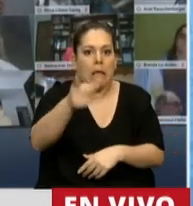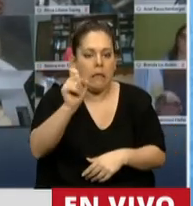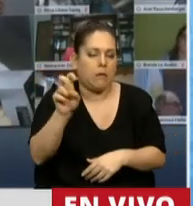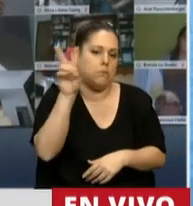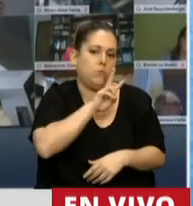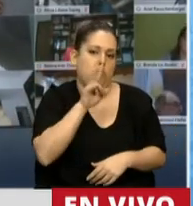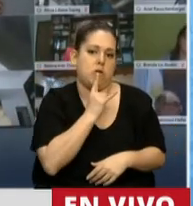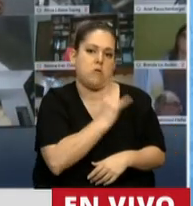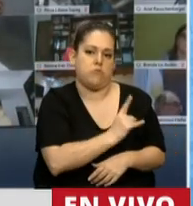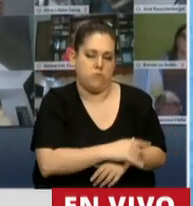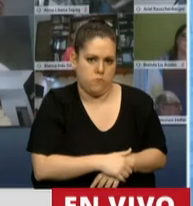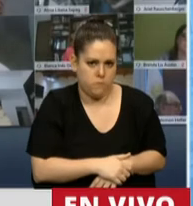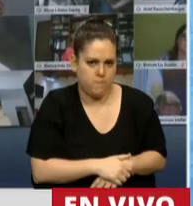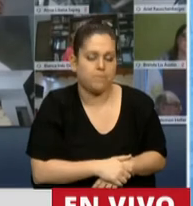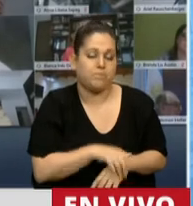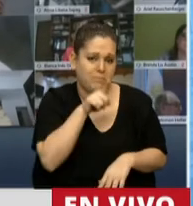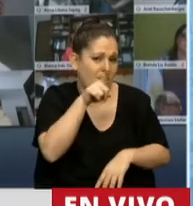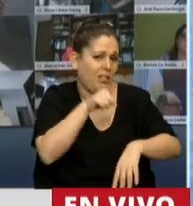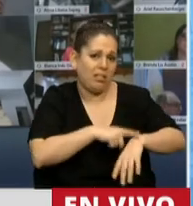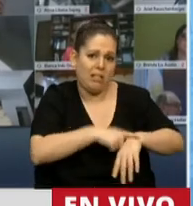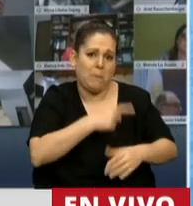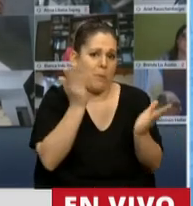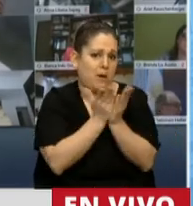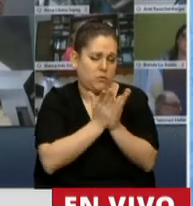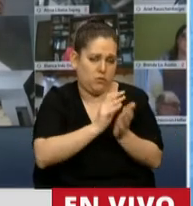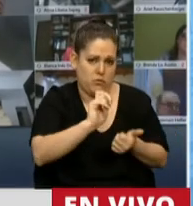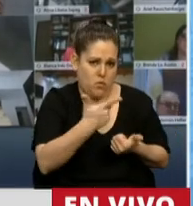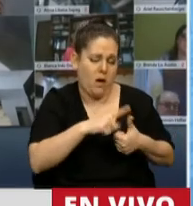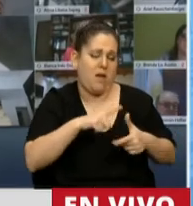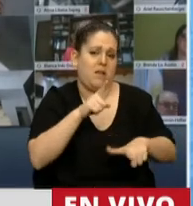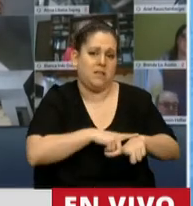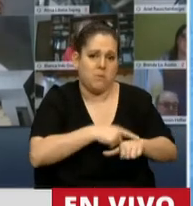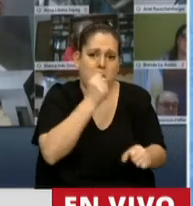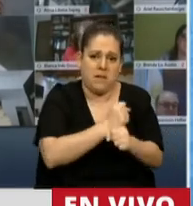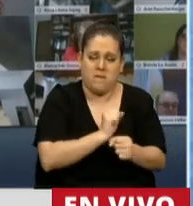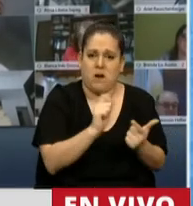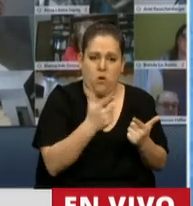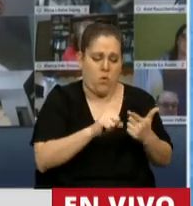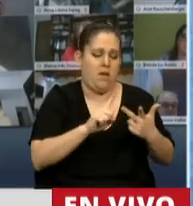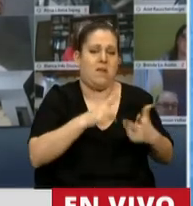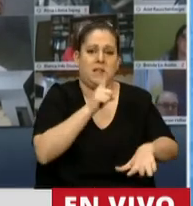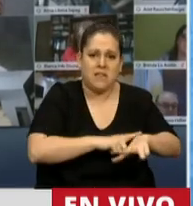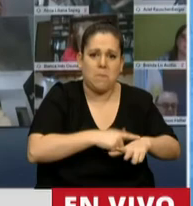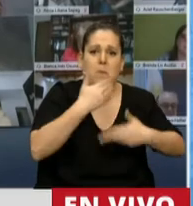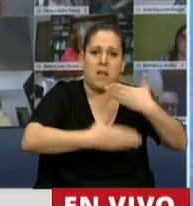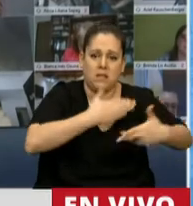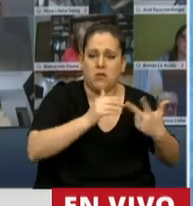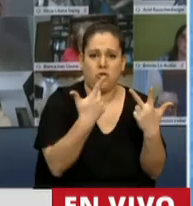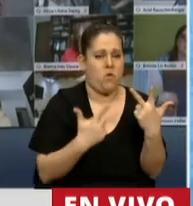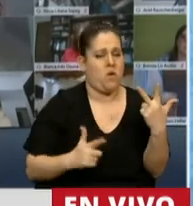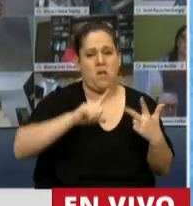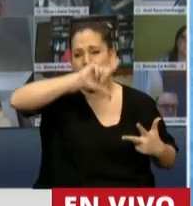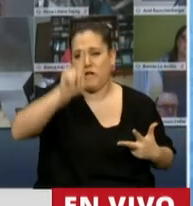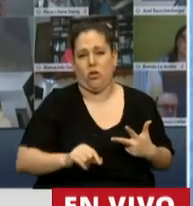Esto limita, por supuesto, el tiempo para el estudio, para el trabajo, para el desarrollo de tantas mujeres en nuestro país.